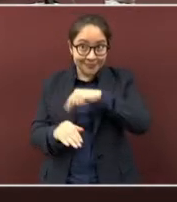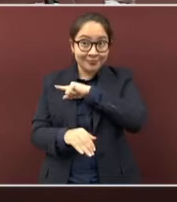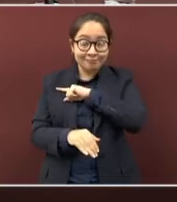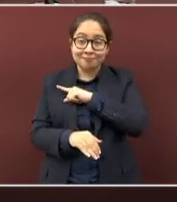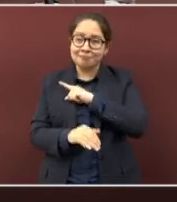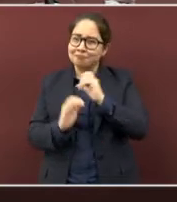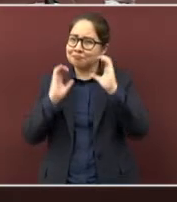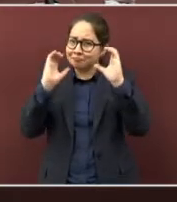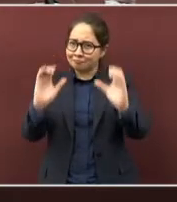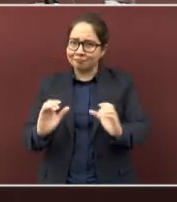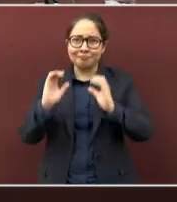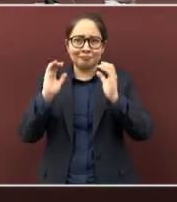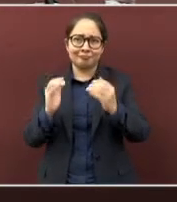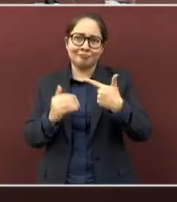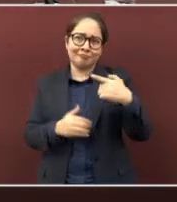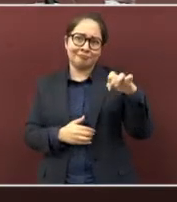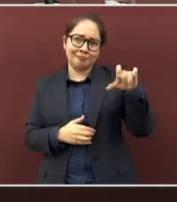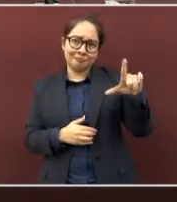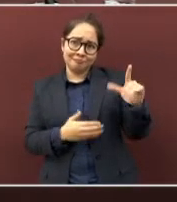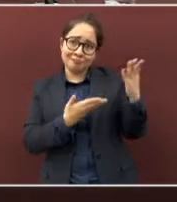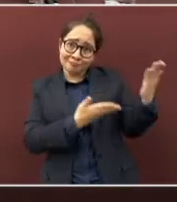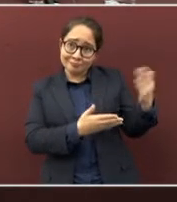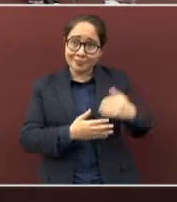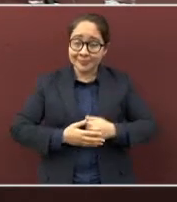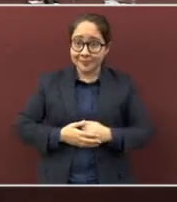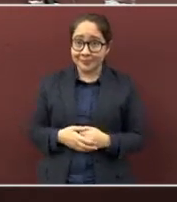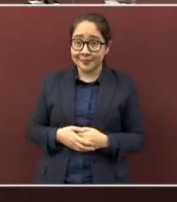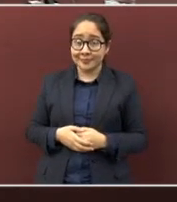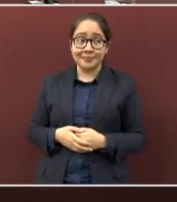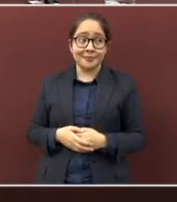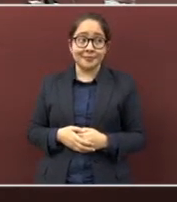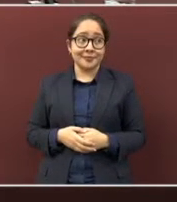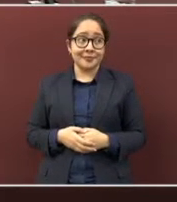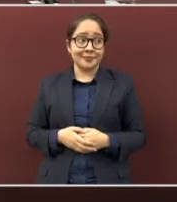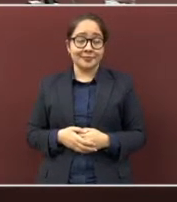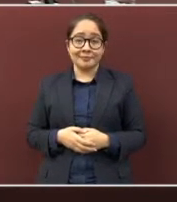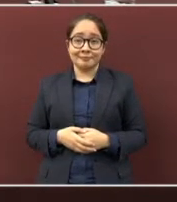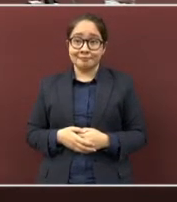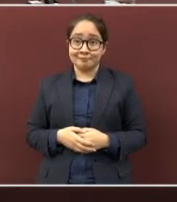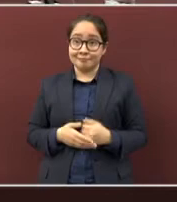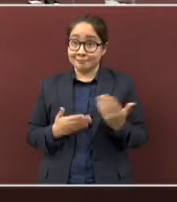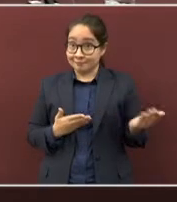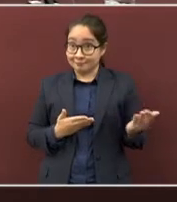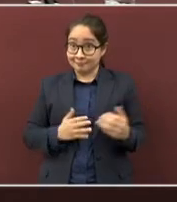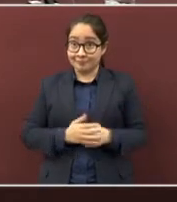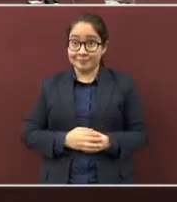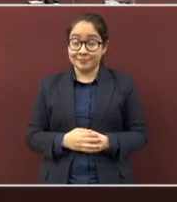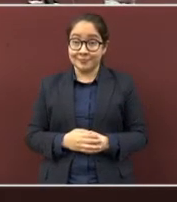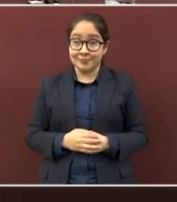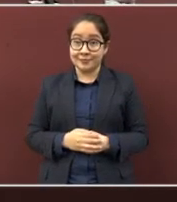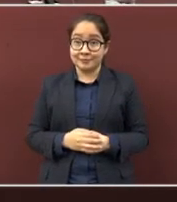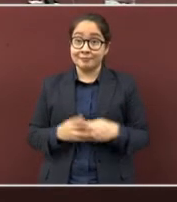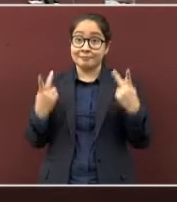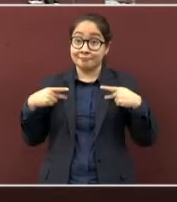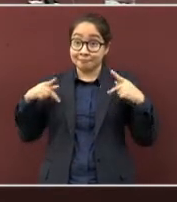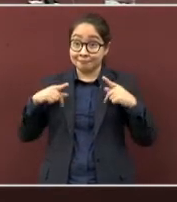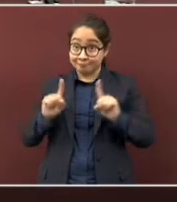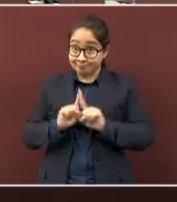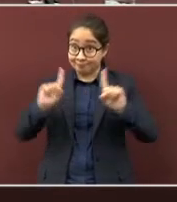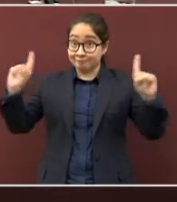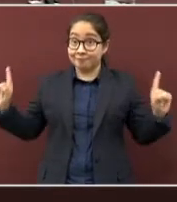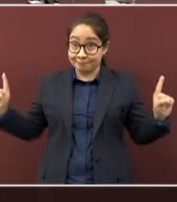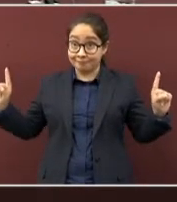Así, miren, su gel, su spray, su sana distancia,